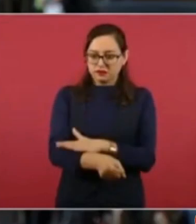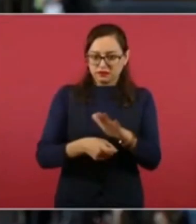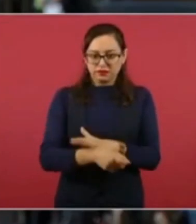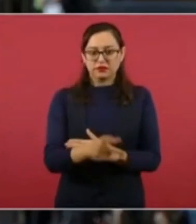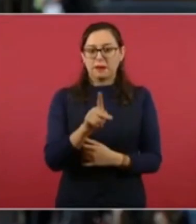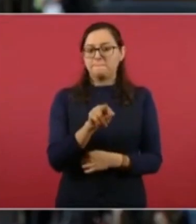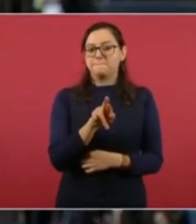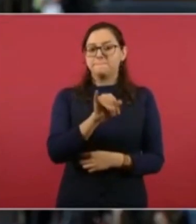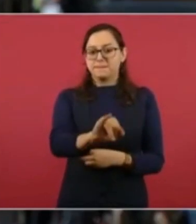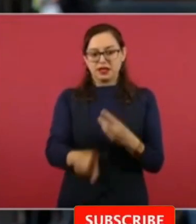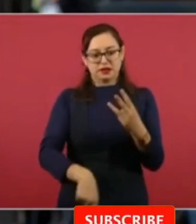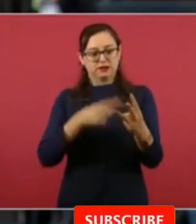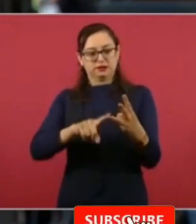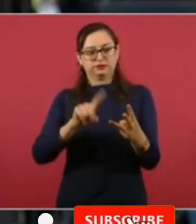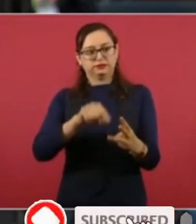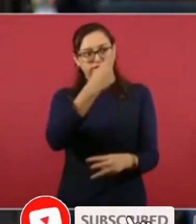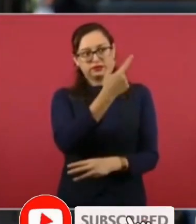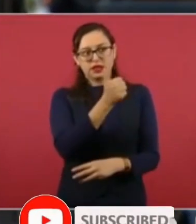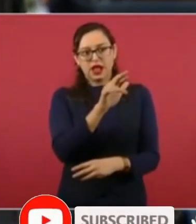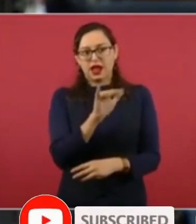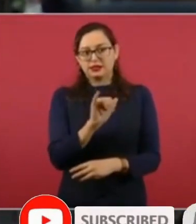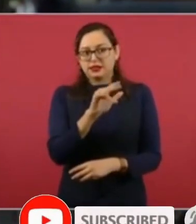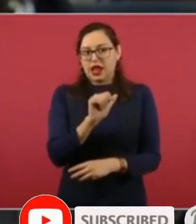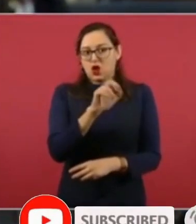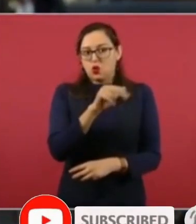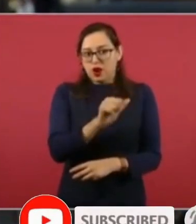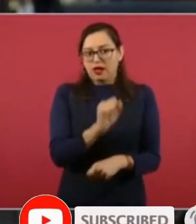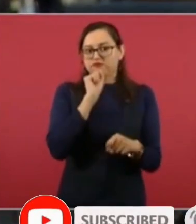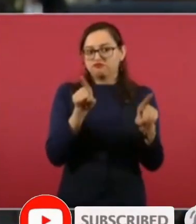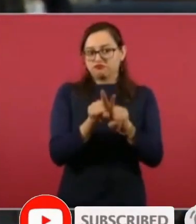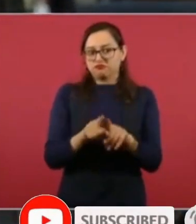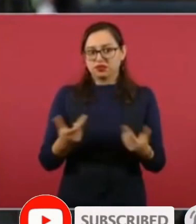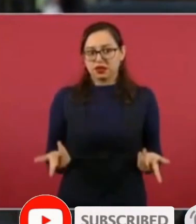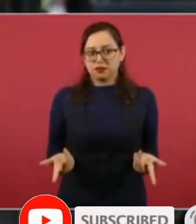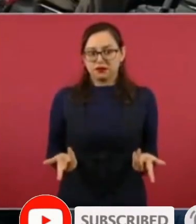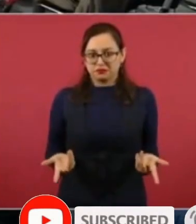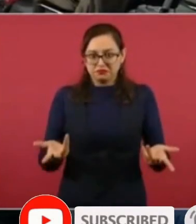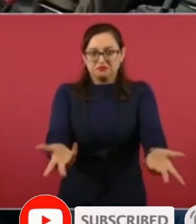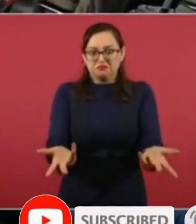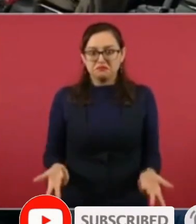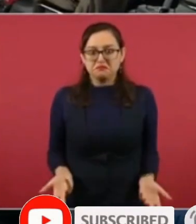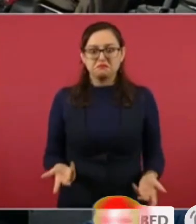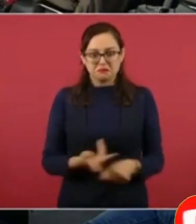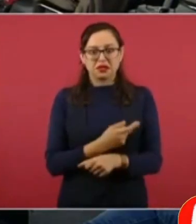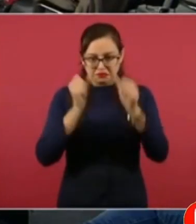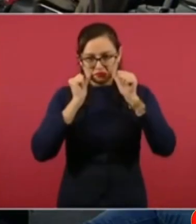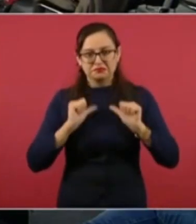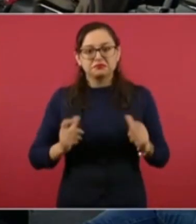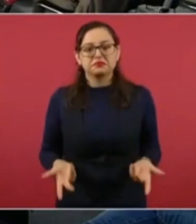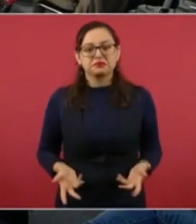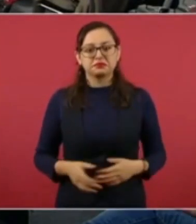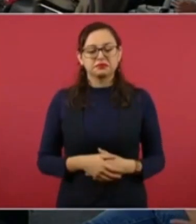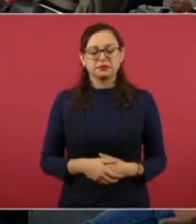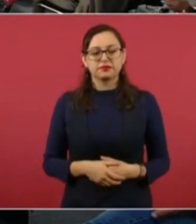mencionados por los fiscales en el juicio que se podría iniciar contra el super policía de Calderón presidente lo escucho bueno vamos a